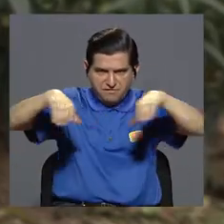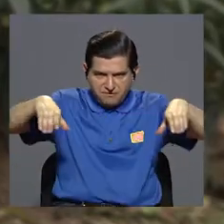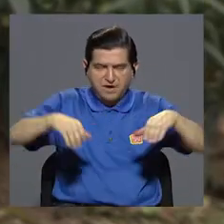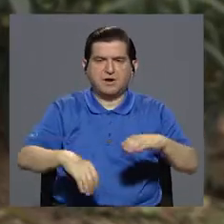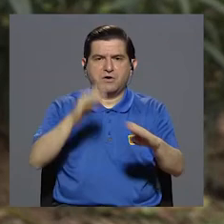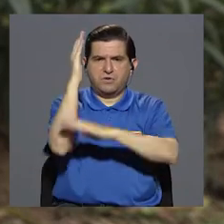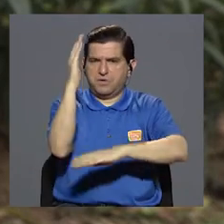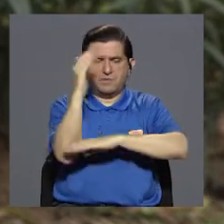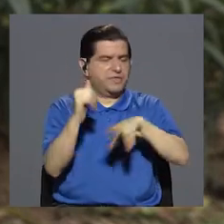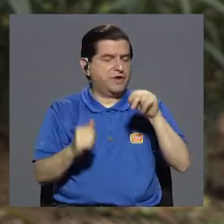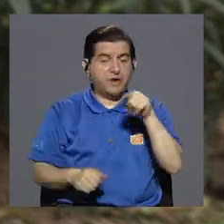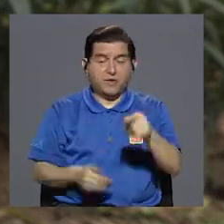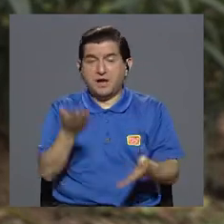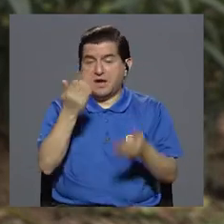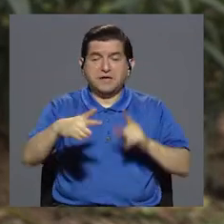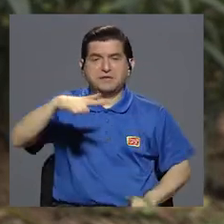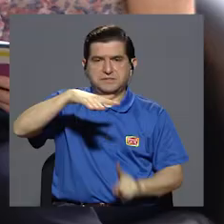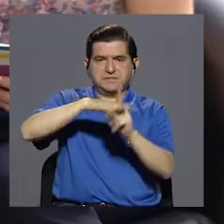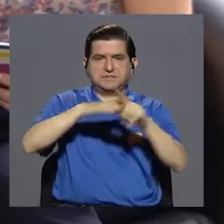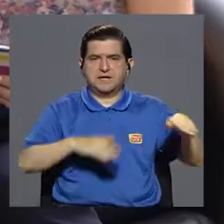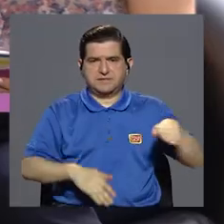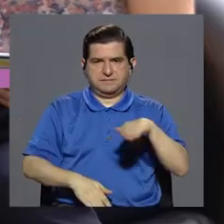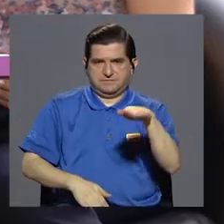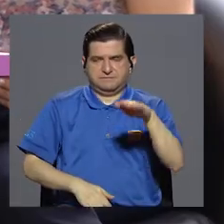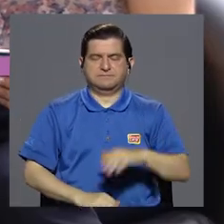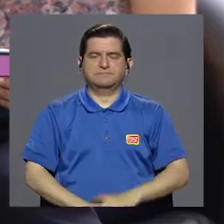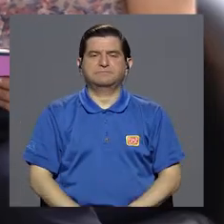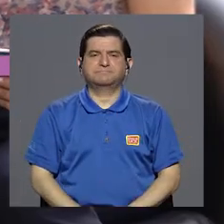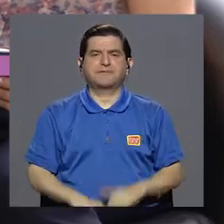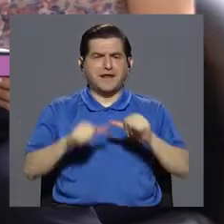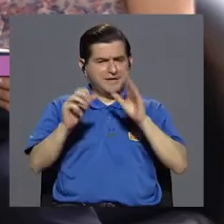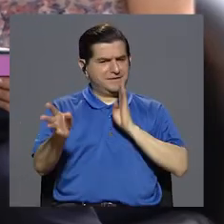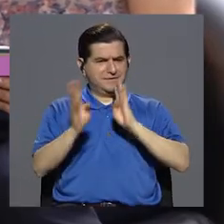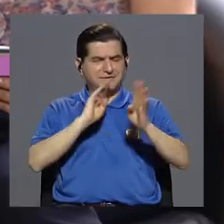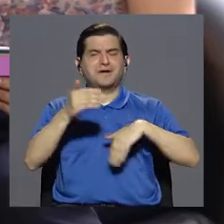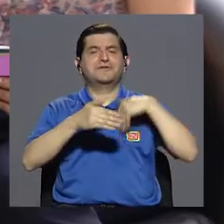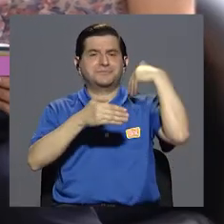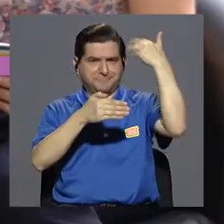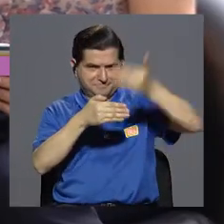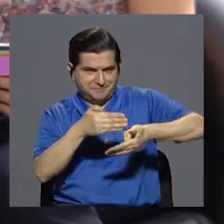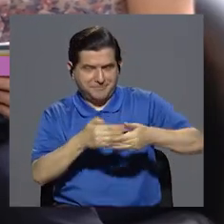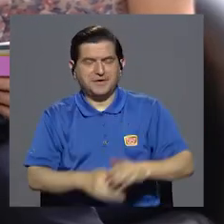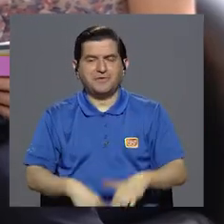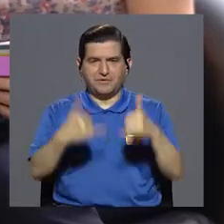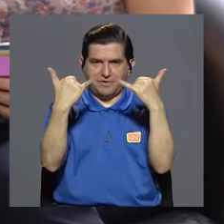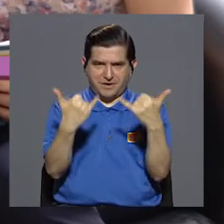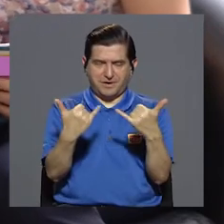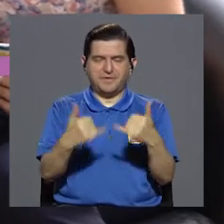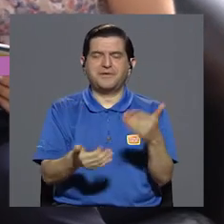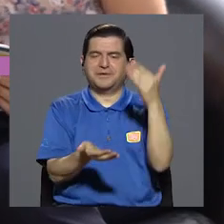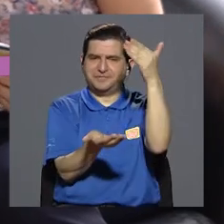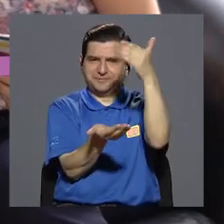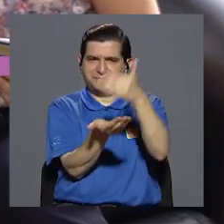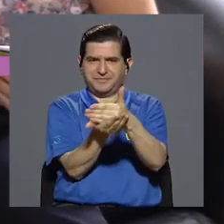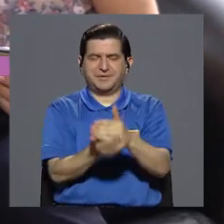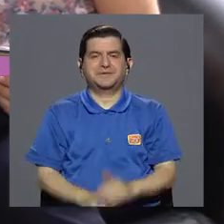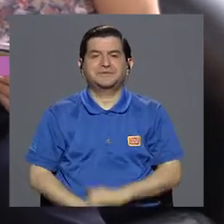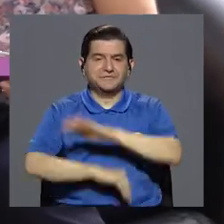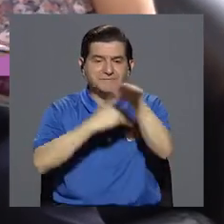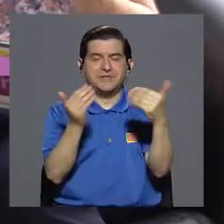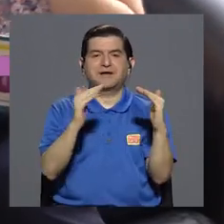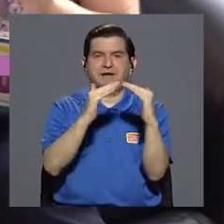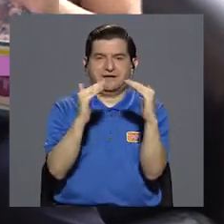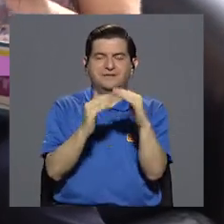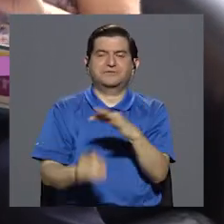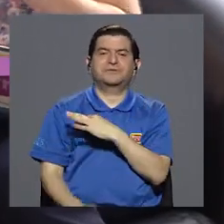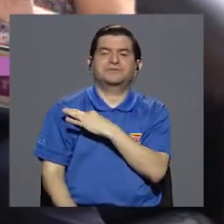pueda ver una serpiente. Ok. Vamos a seguir conversando en nuestro siguiente segmento. Vamos a hacer primero una pausa. A todos en